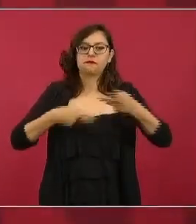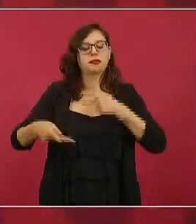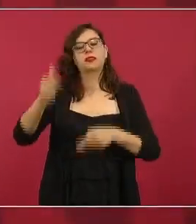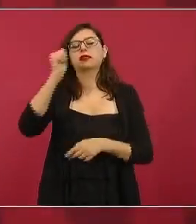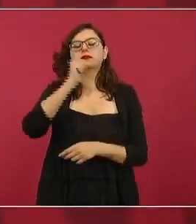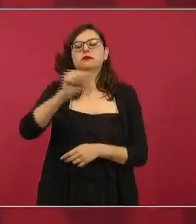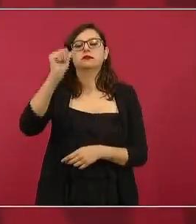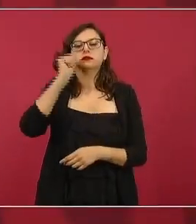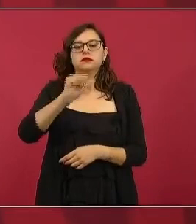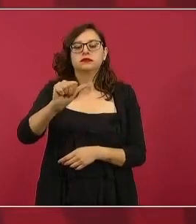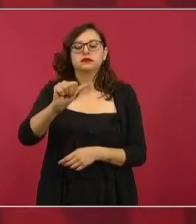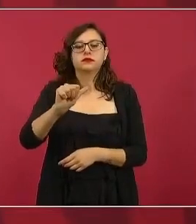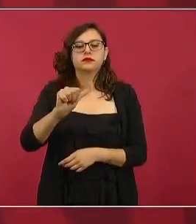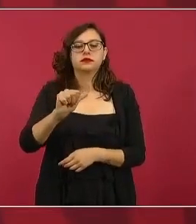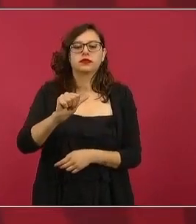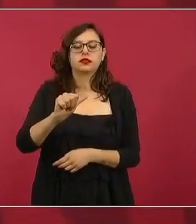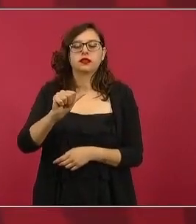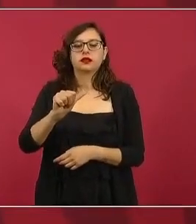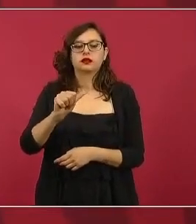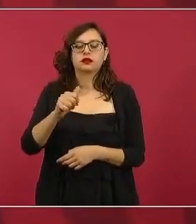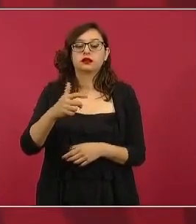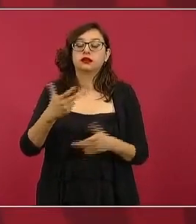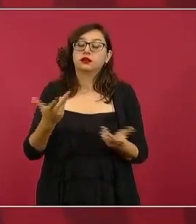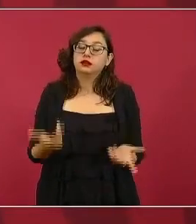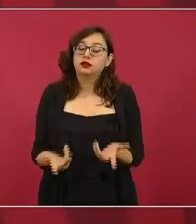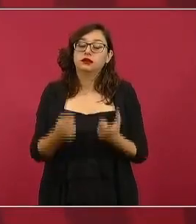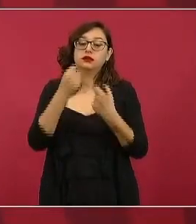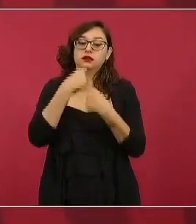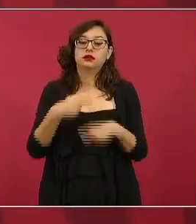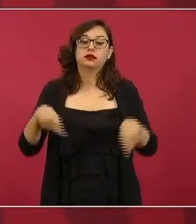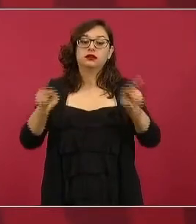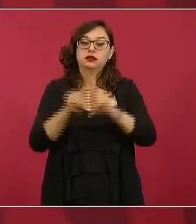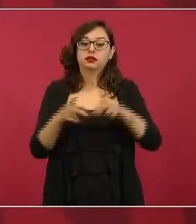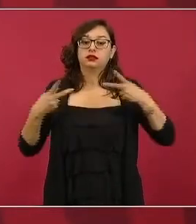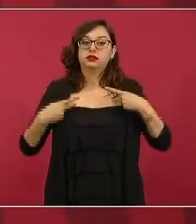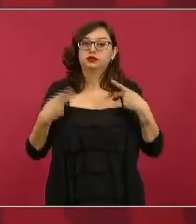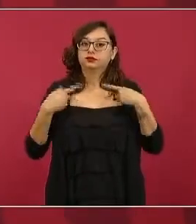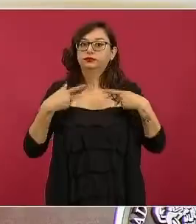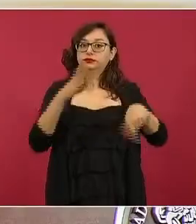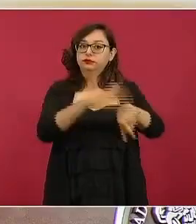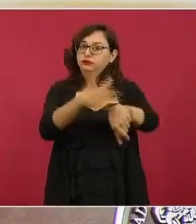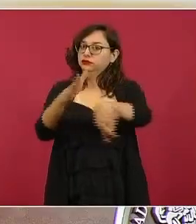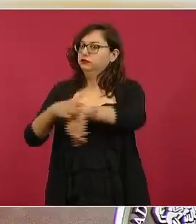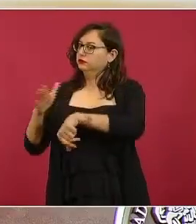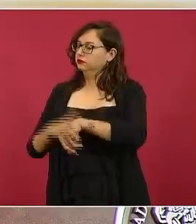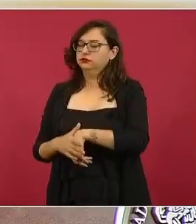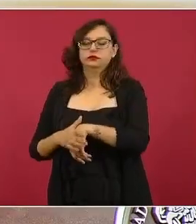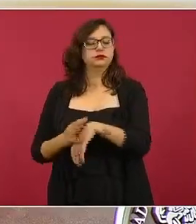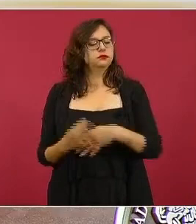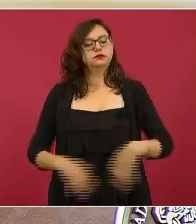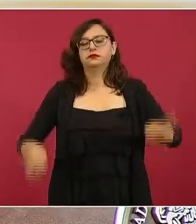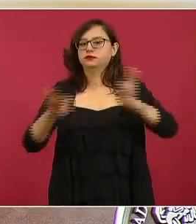no se opte por la violencia